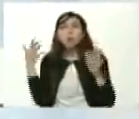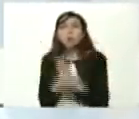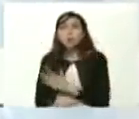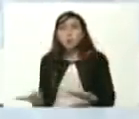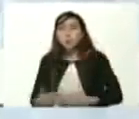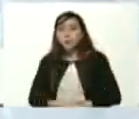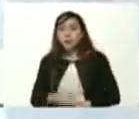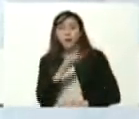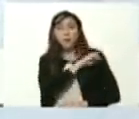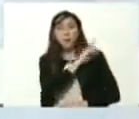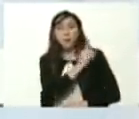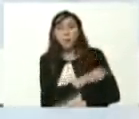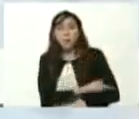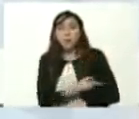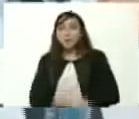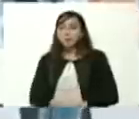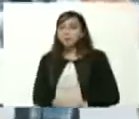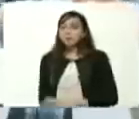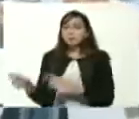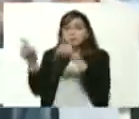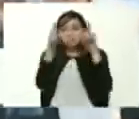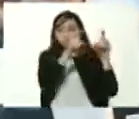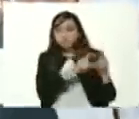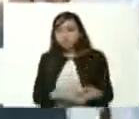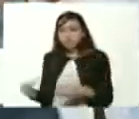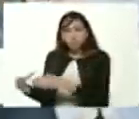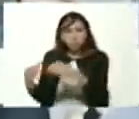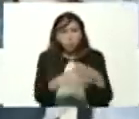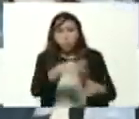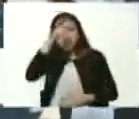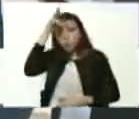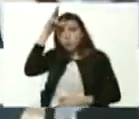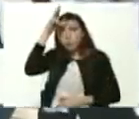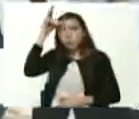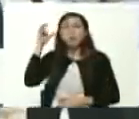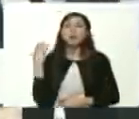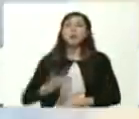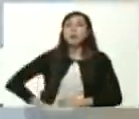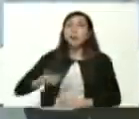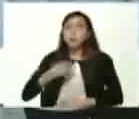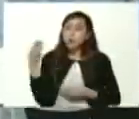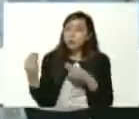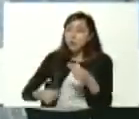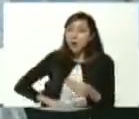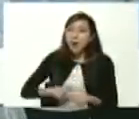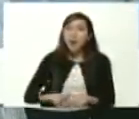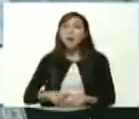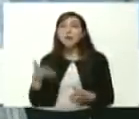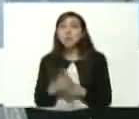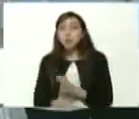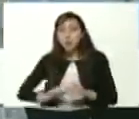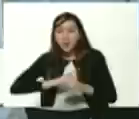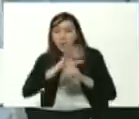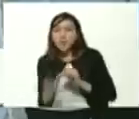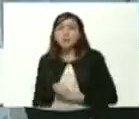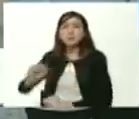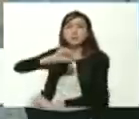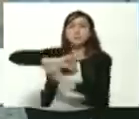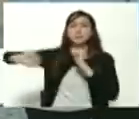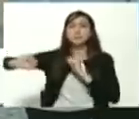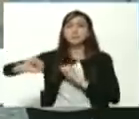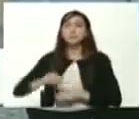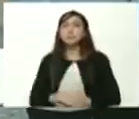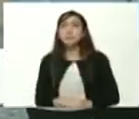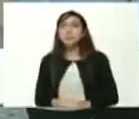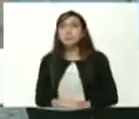fortalecer y para formar al colectivo falconiano sobre la importancia de la prevención contra el COVID-19